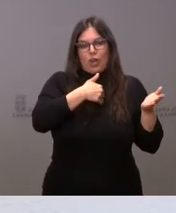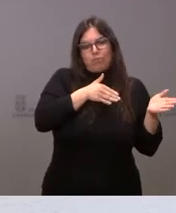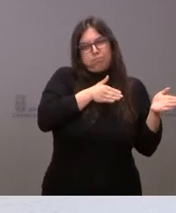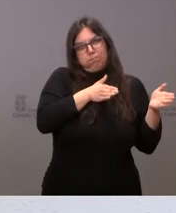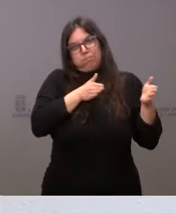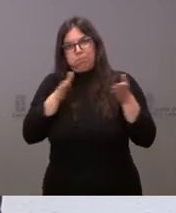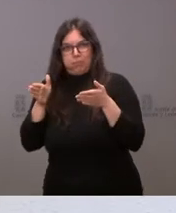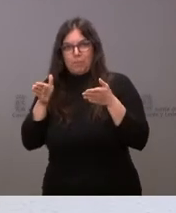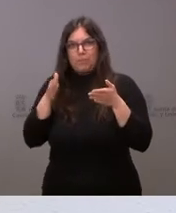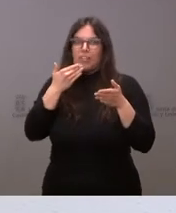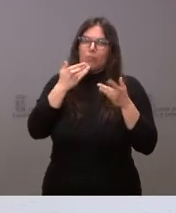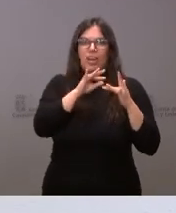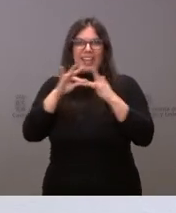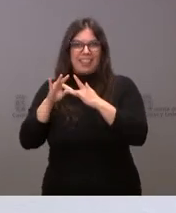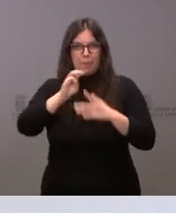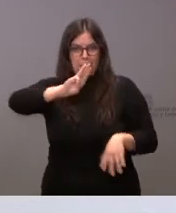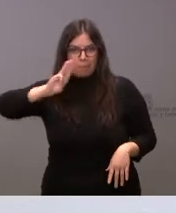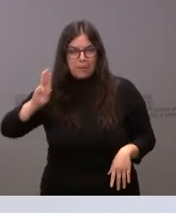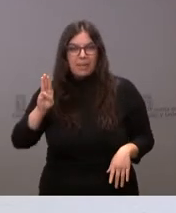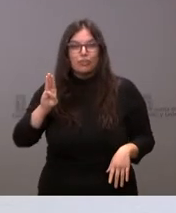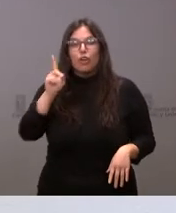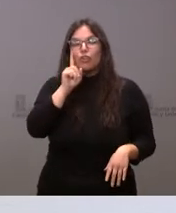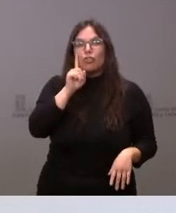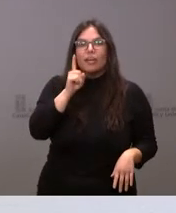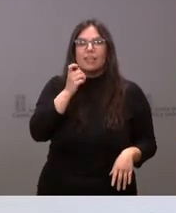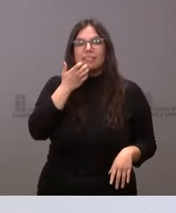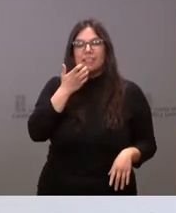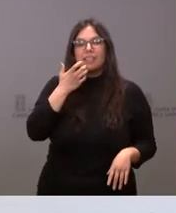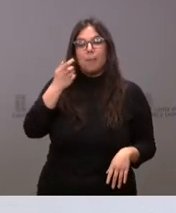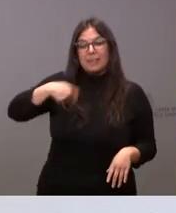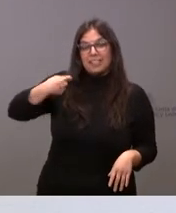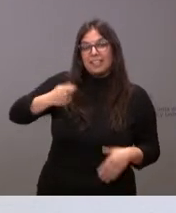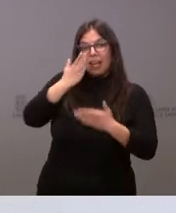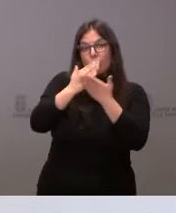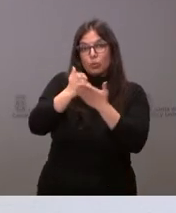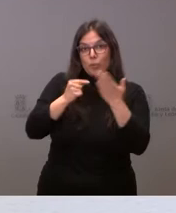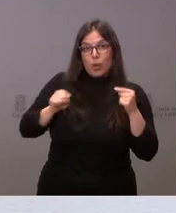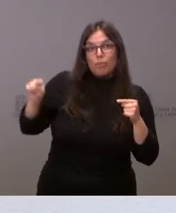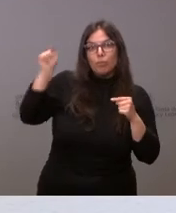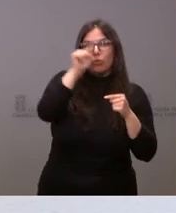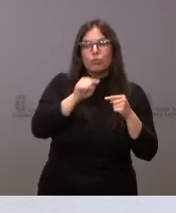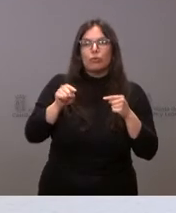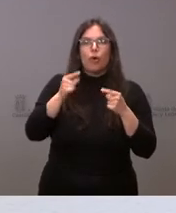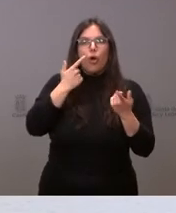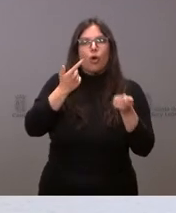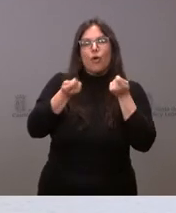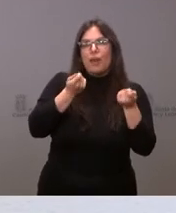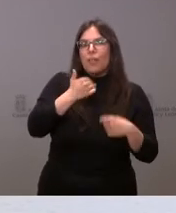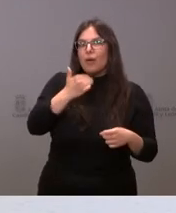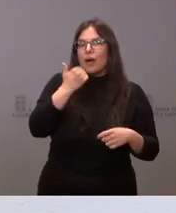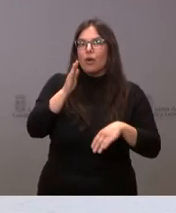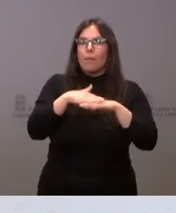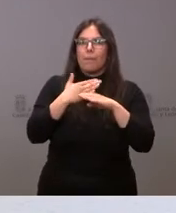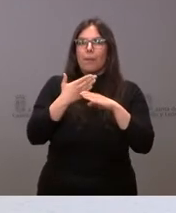actuando o liderando al partido. No sé si ha habido una coordinación entre los presidentes autonómicos a la hora de plantear las